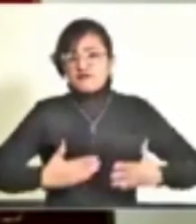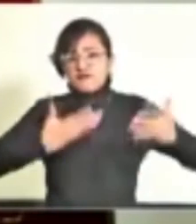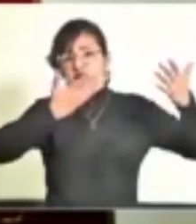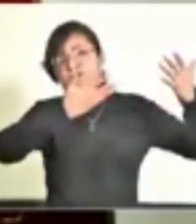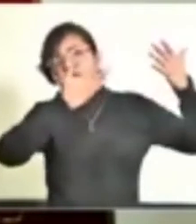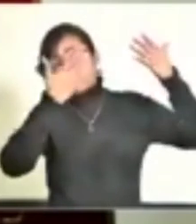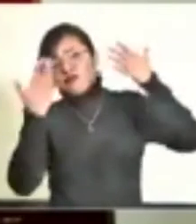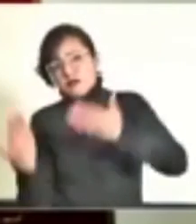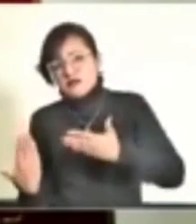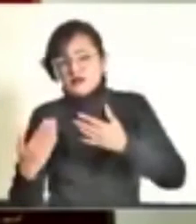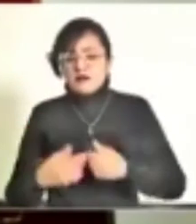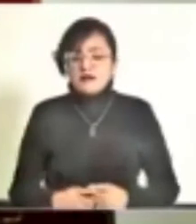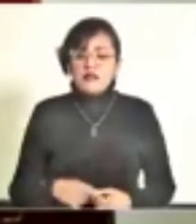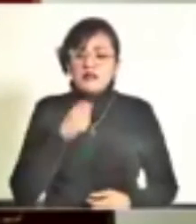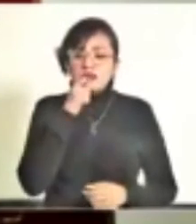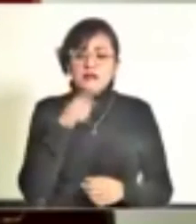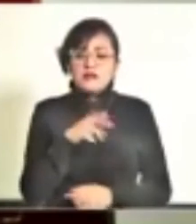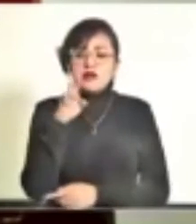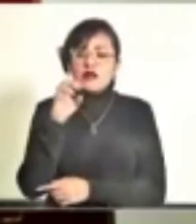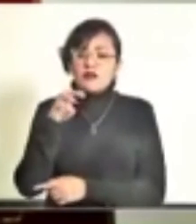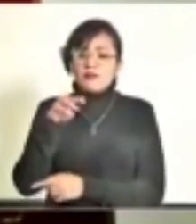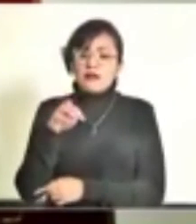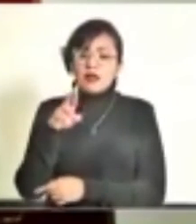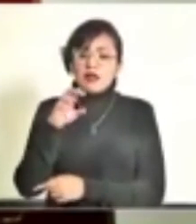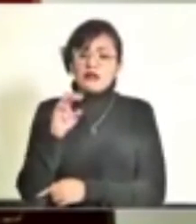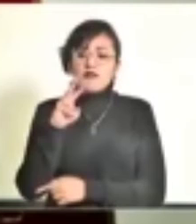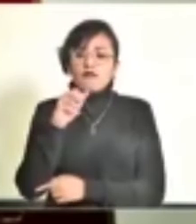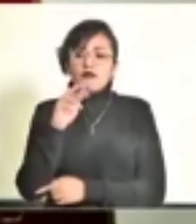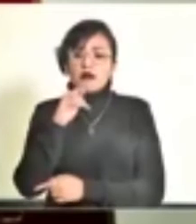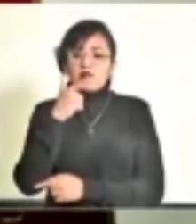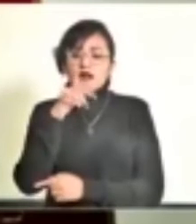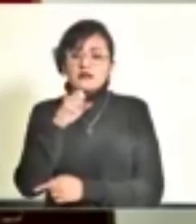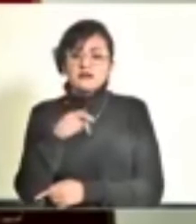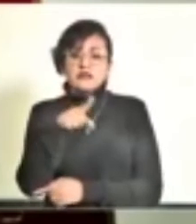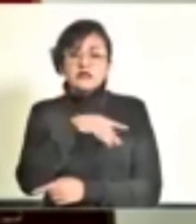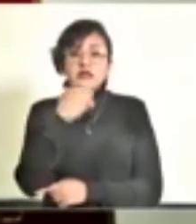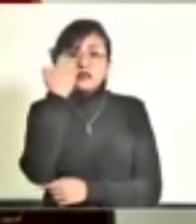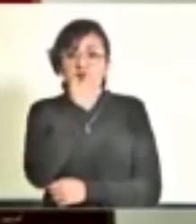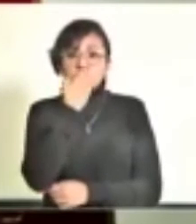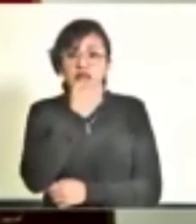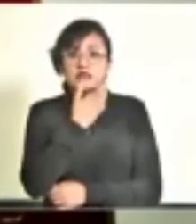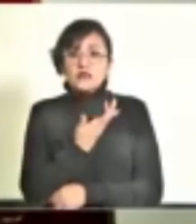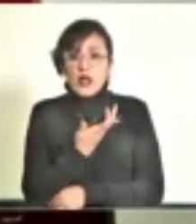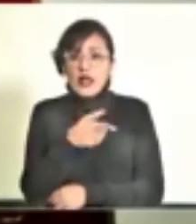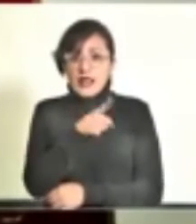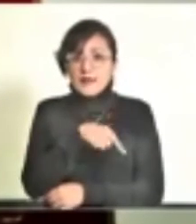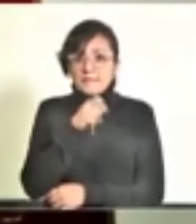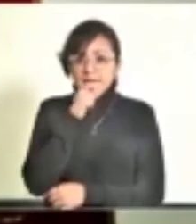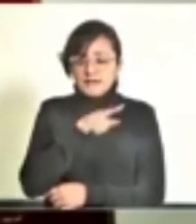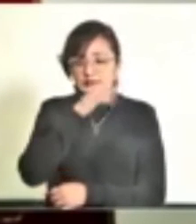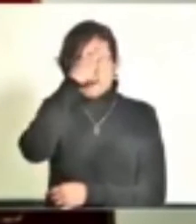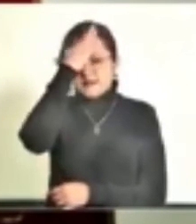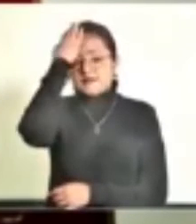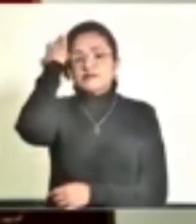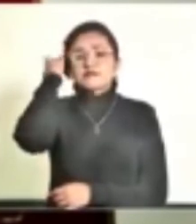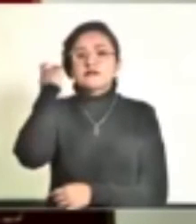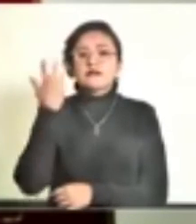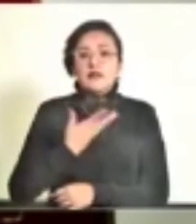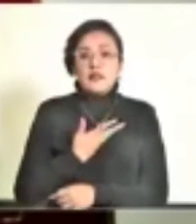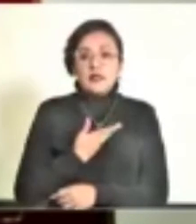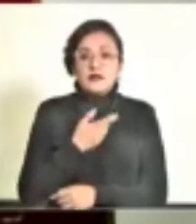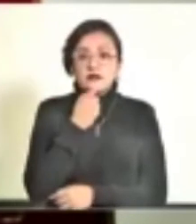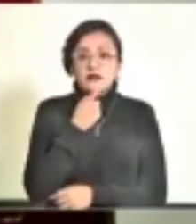colonia Romero Vargas, también en la Escuela General Romero Vargas, también se tuvo la afectación